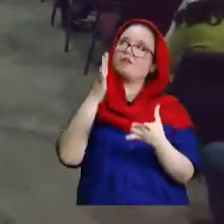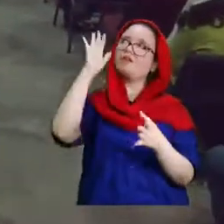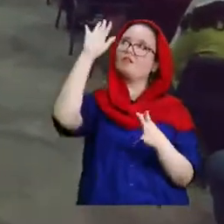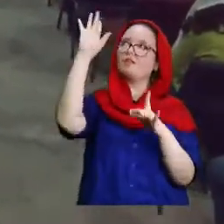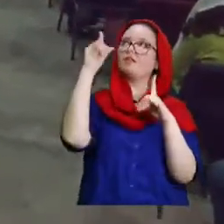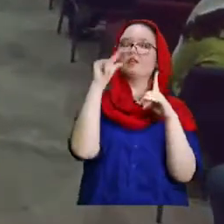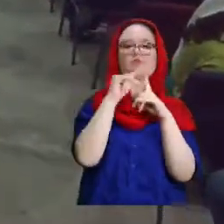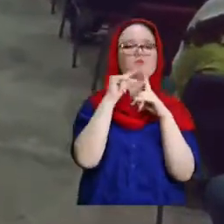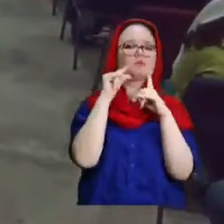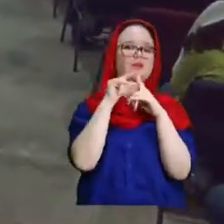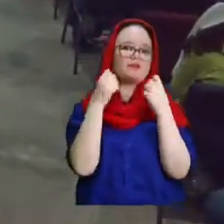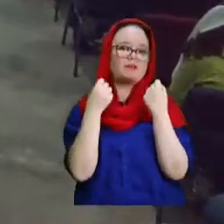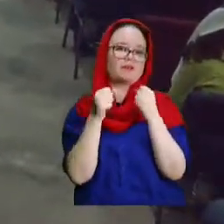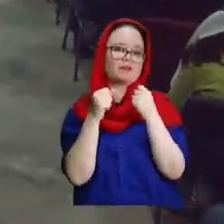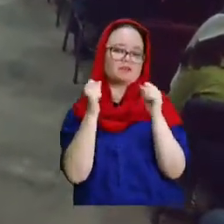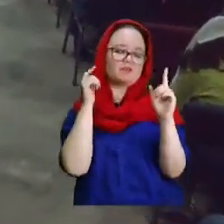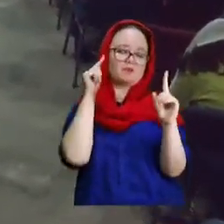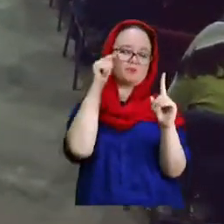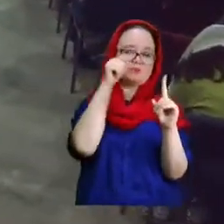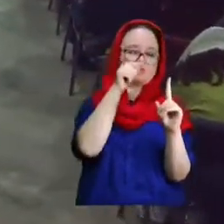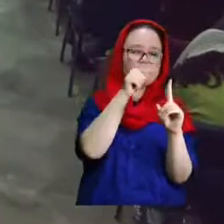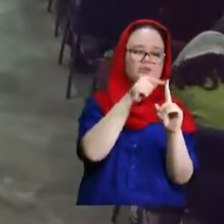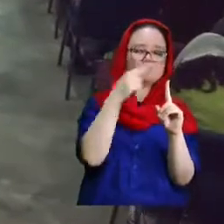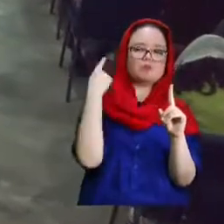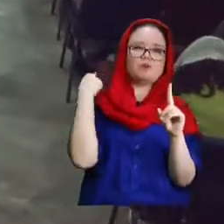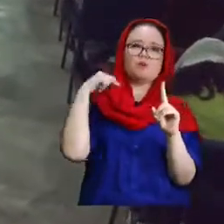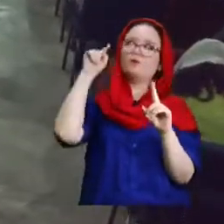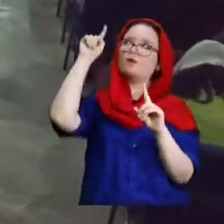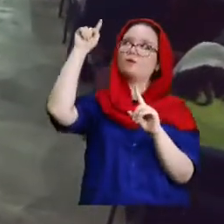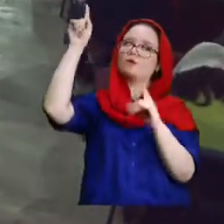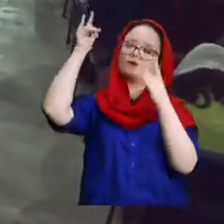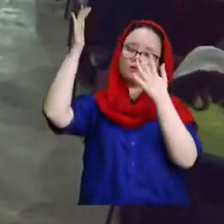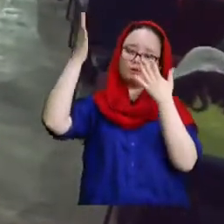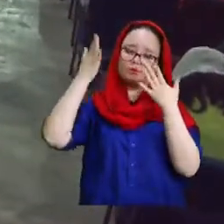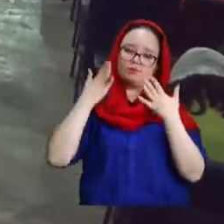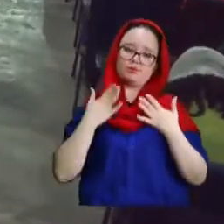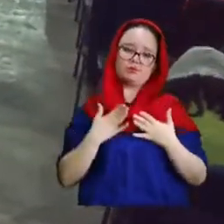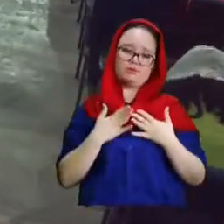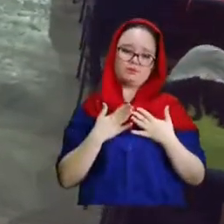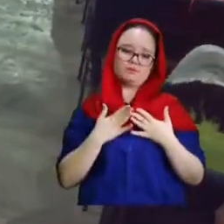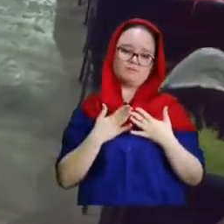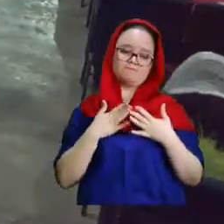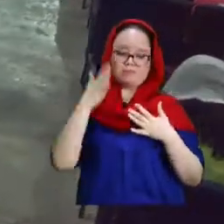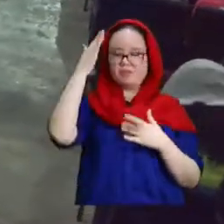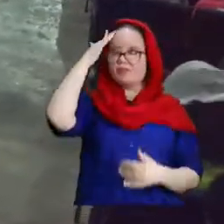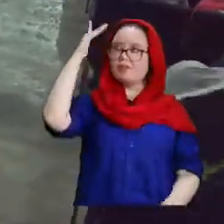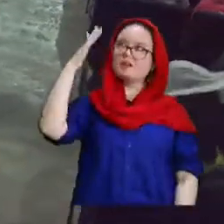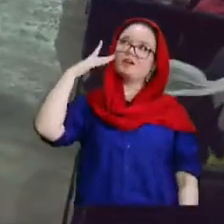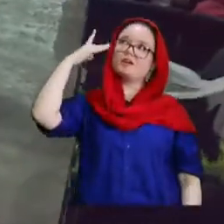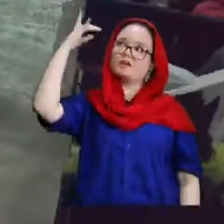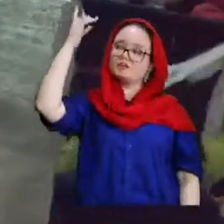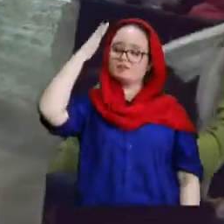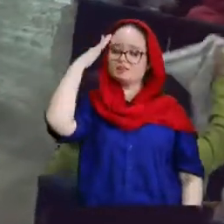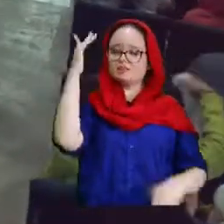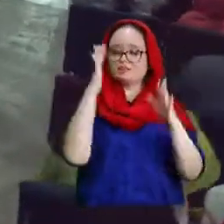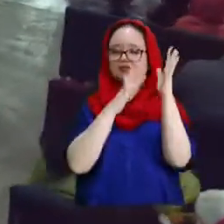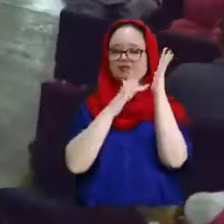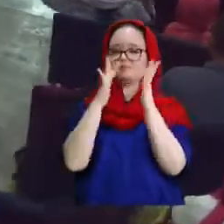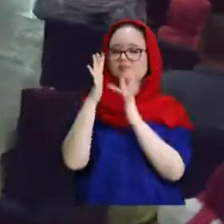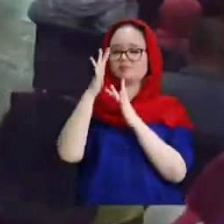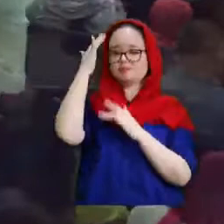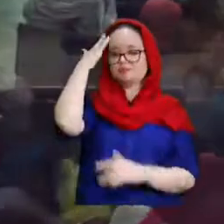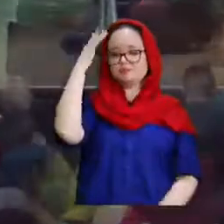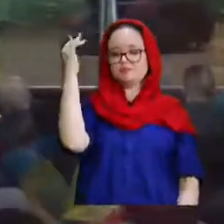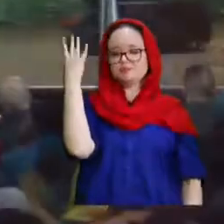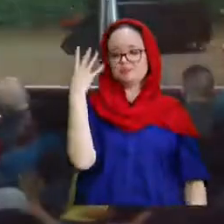y hacer propósito, Señor, para lo cual tú la envías. En el nombre de Jesús. Gracias, Padre. Gracias, Hijo. Y gracias, Espíritu